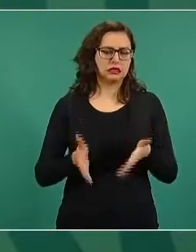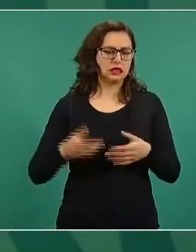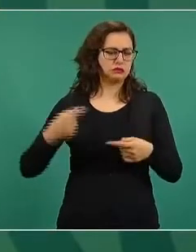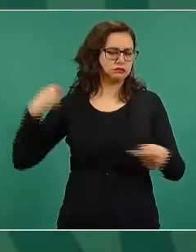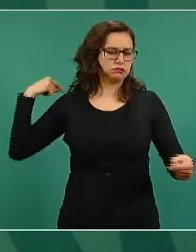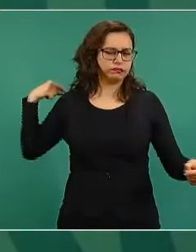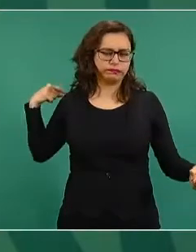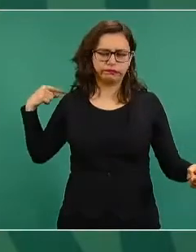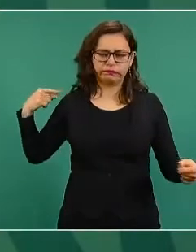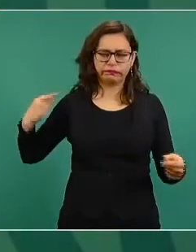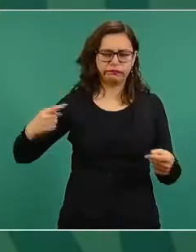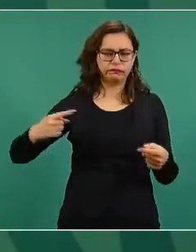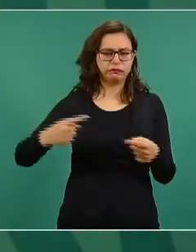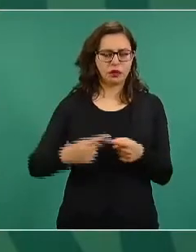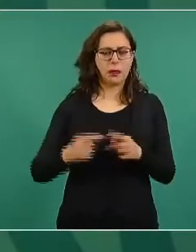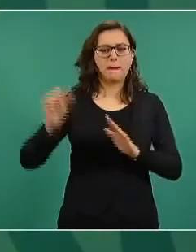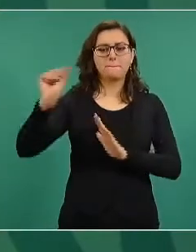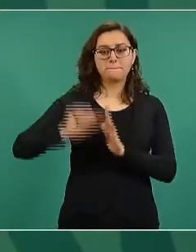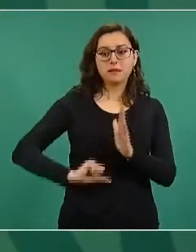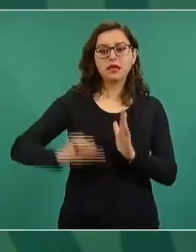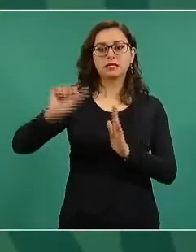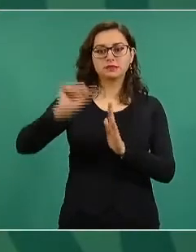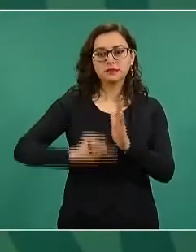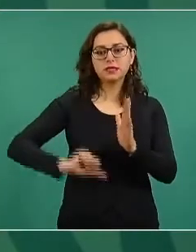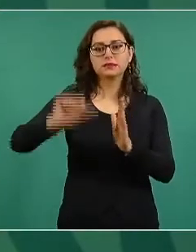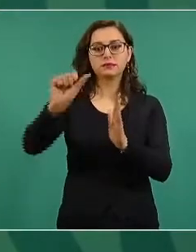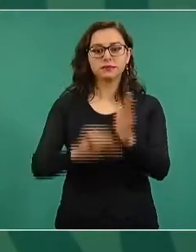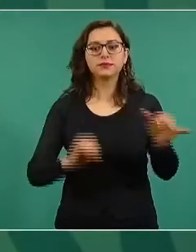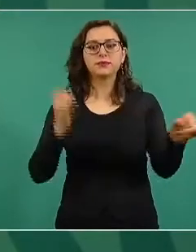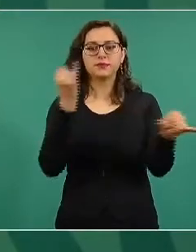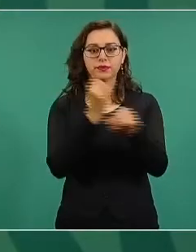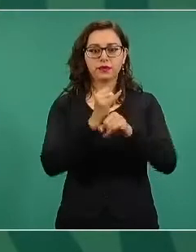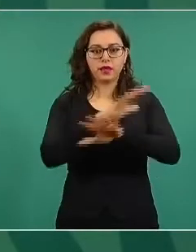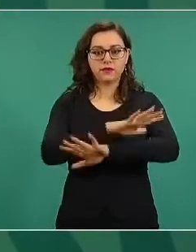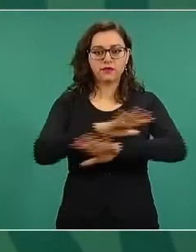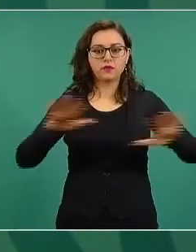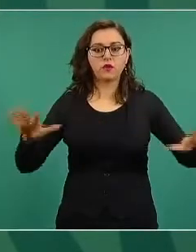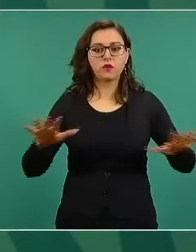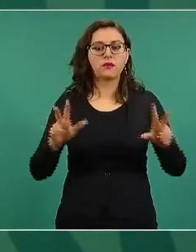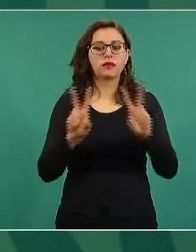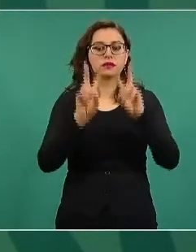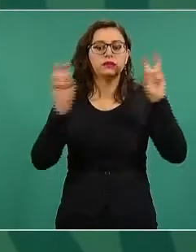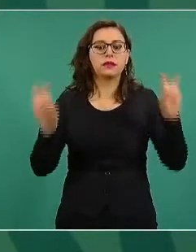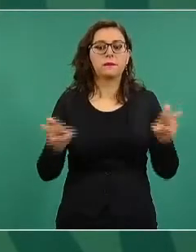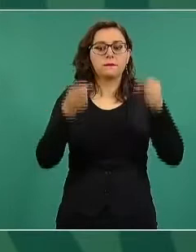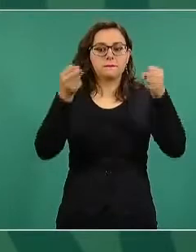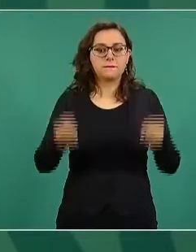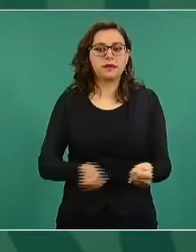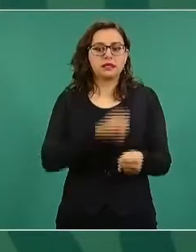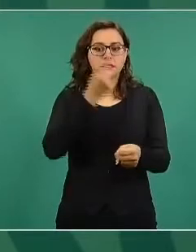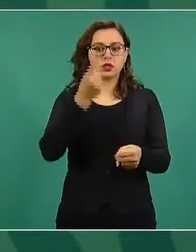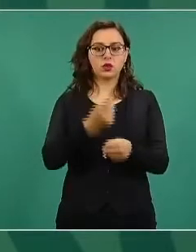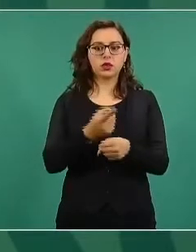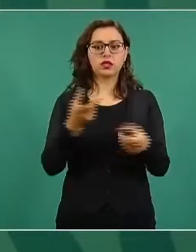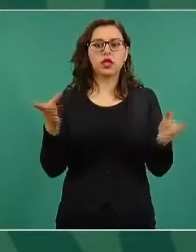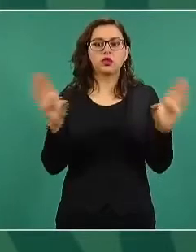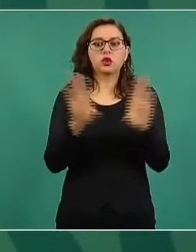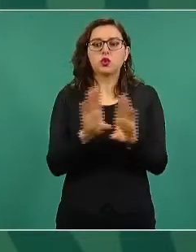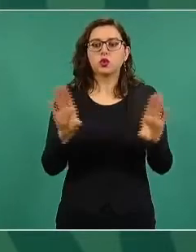con mes, se presenta el informe sobre la situación de